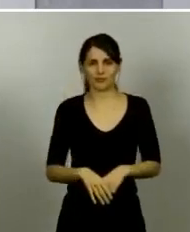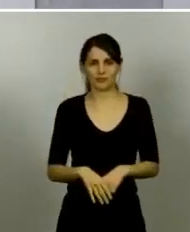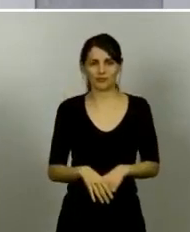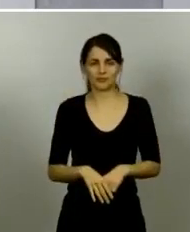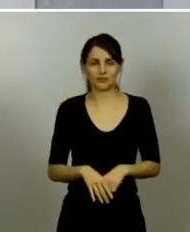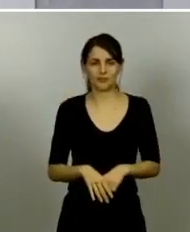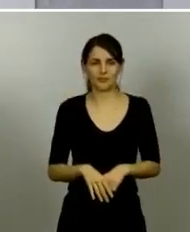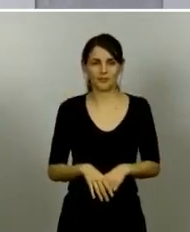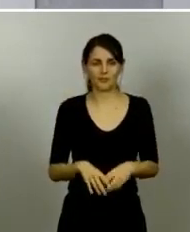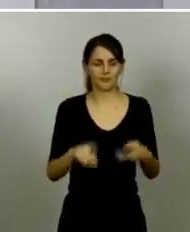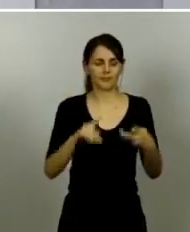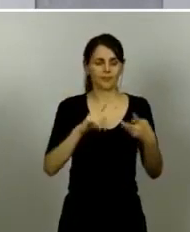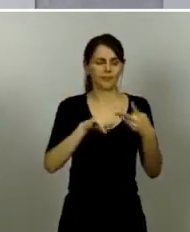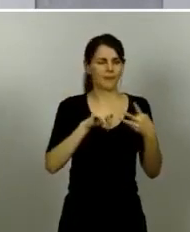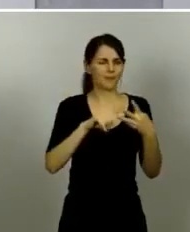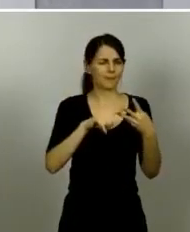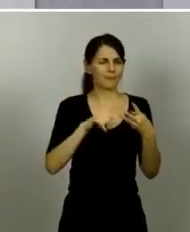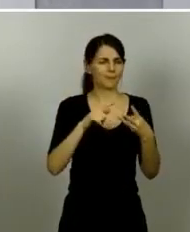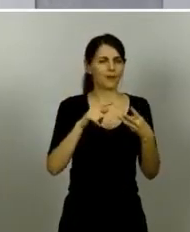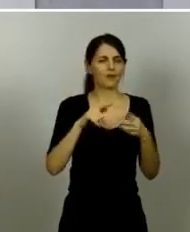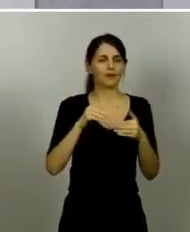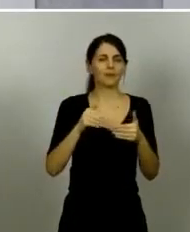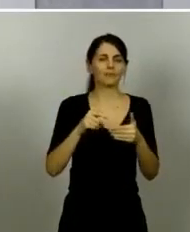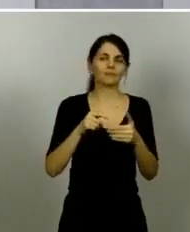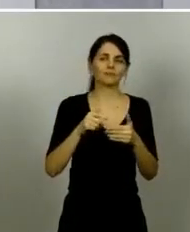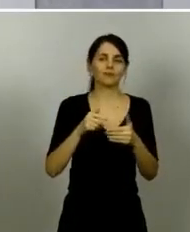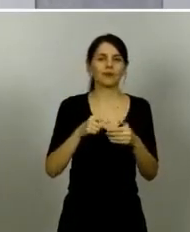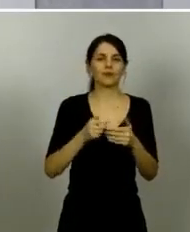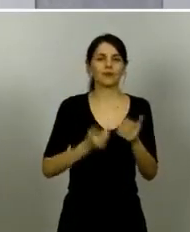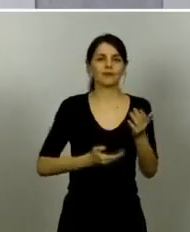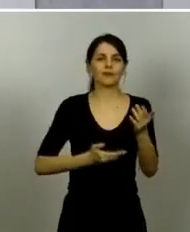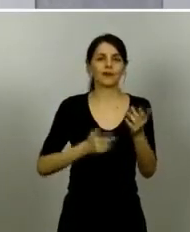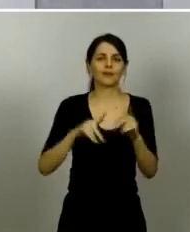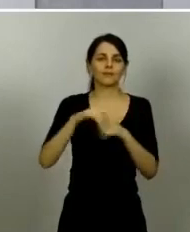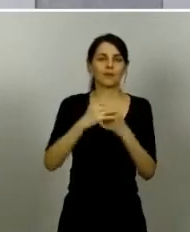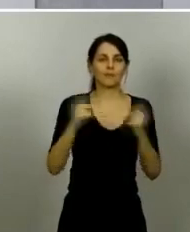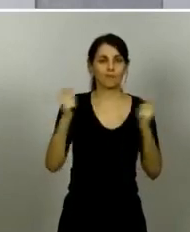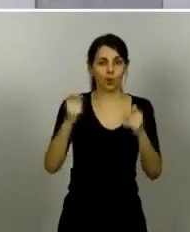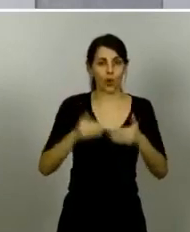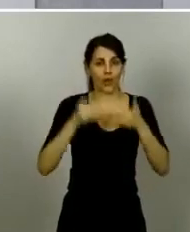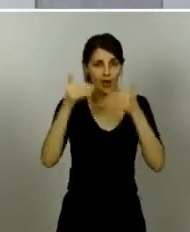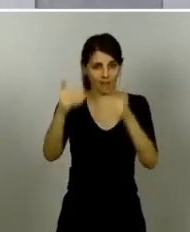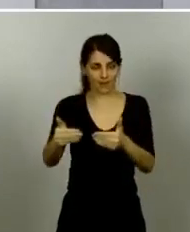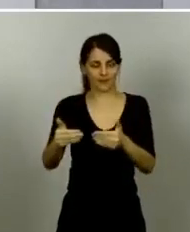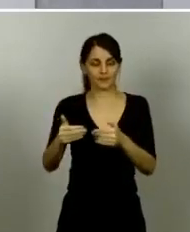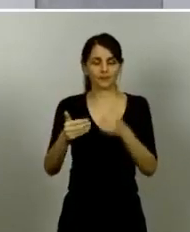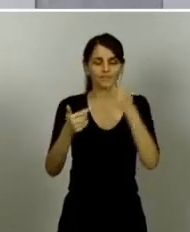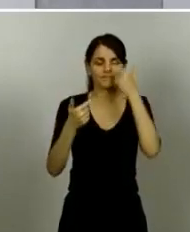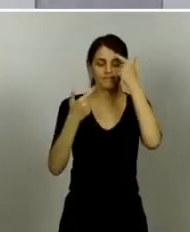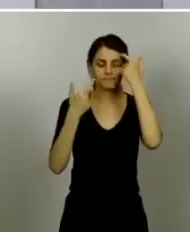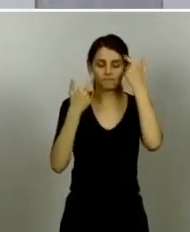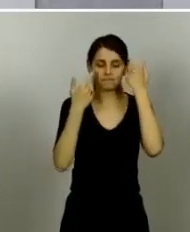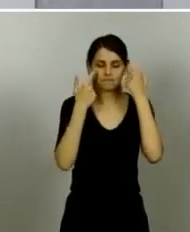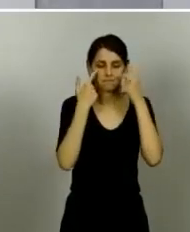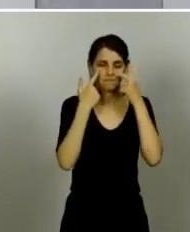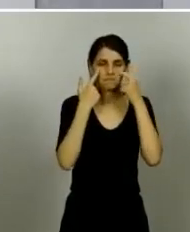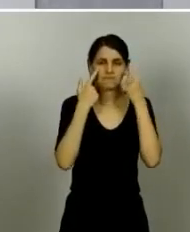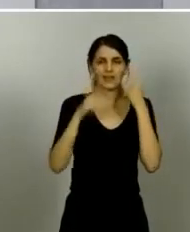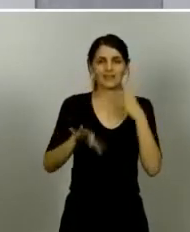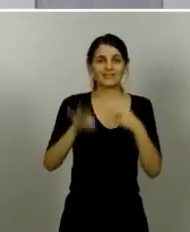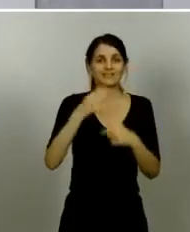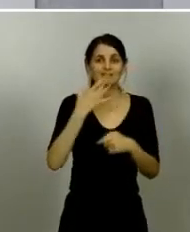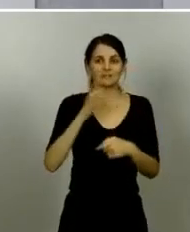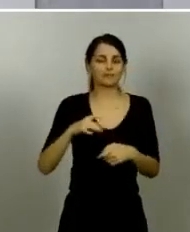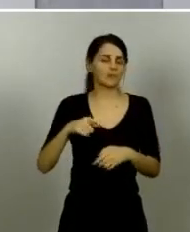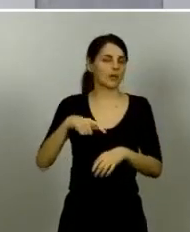estado de alarma ustedes conocen cuál es el procedimiento que seguimos es el presidente del gobierno quien toma esta decisión y quien cuando la toma la da a conocer y por tanto yo